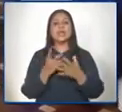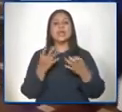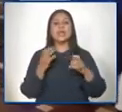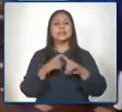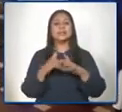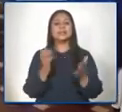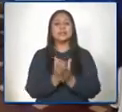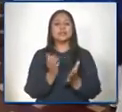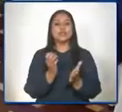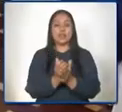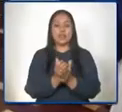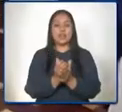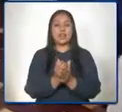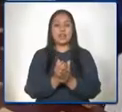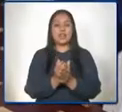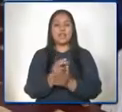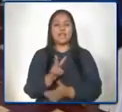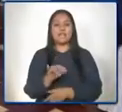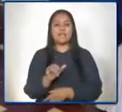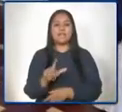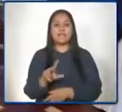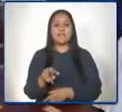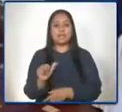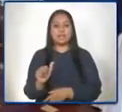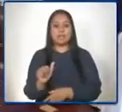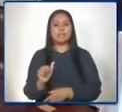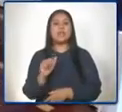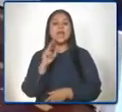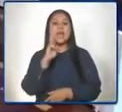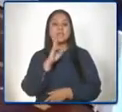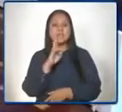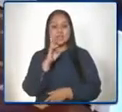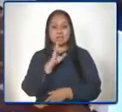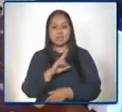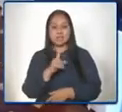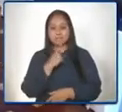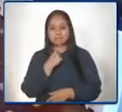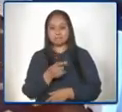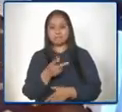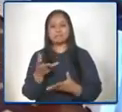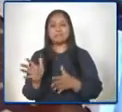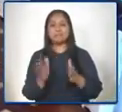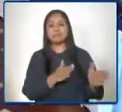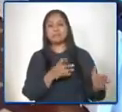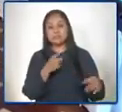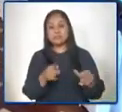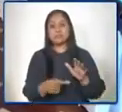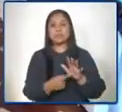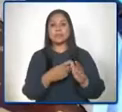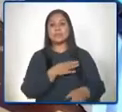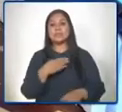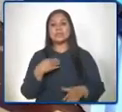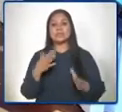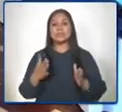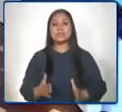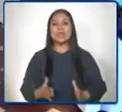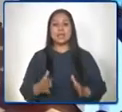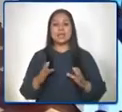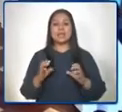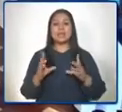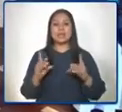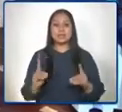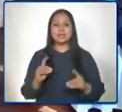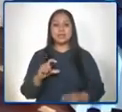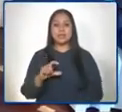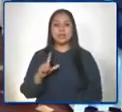León de Hernández. Ahora cedemos la palabra a la titular de la cartera de educación, Claudia